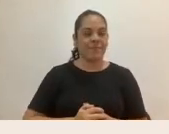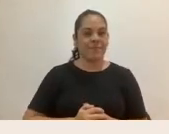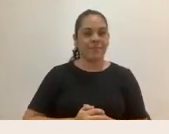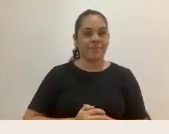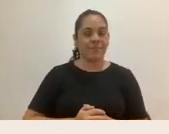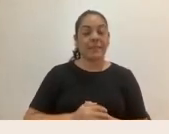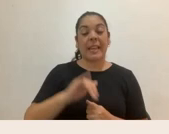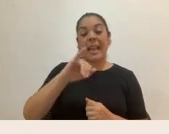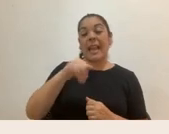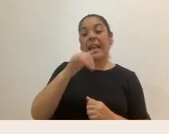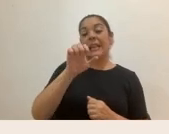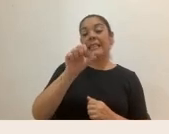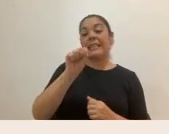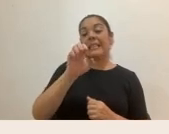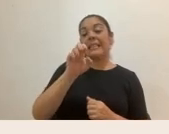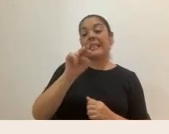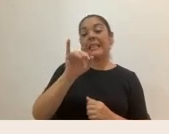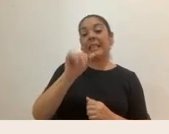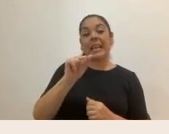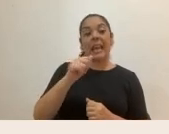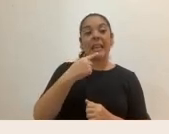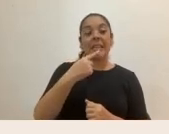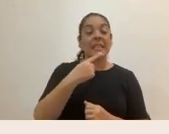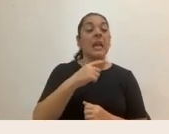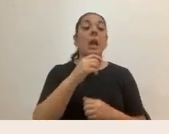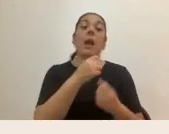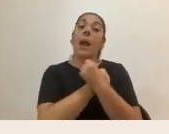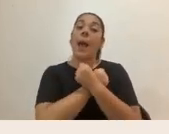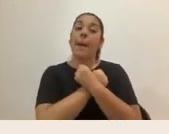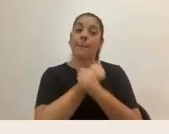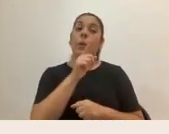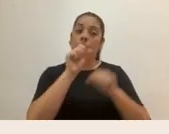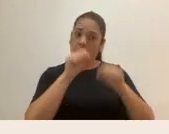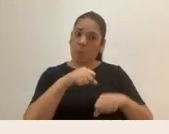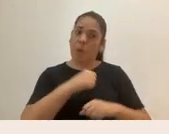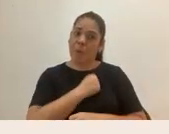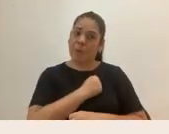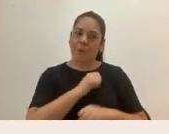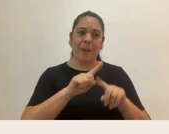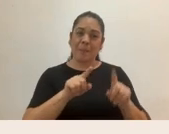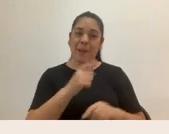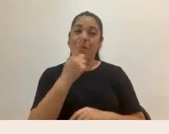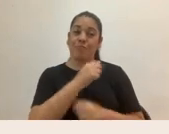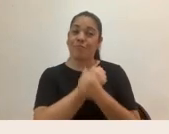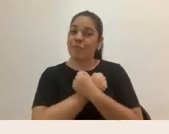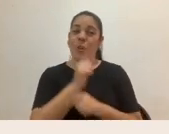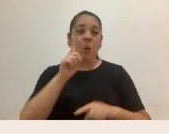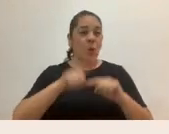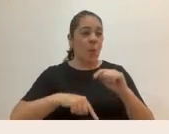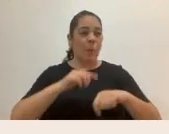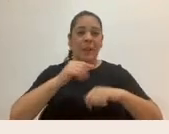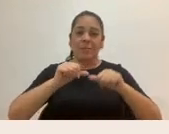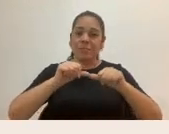Yesenia nos dice acá, por amor puedo perdonar, pero por amor no debo seguir permitiendo. Así es, Yesenia, muchas gracias.